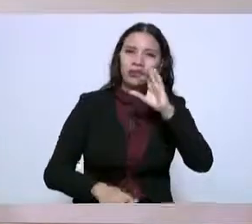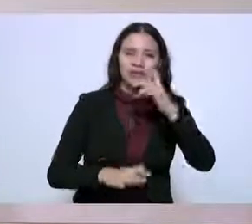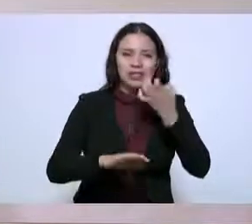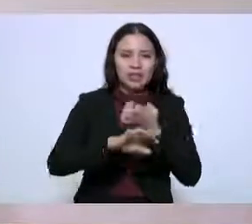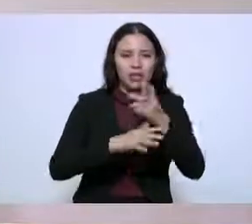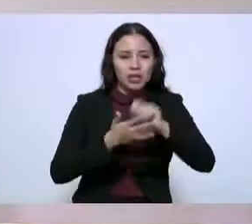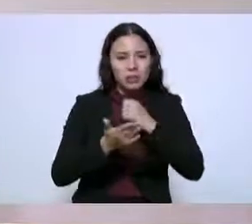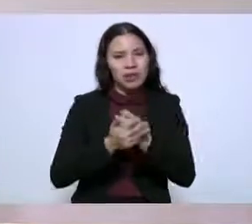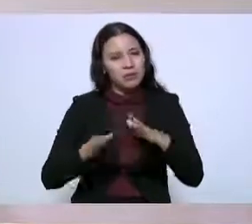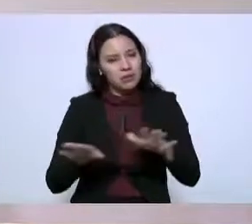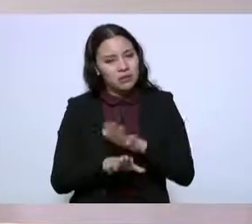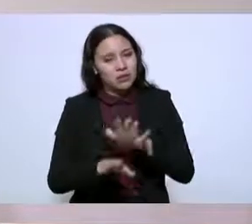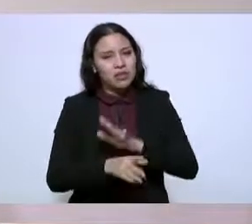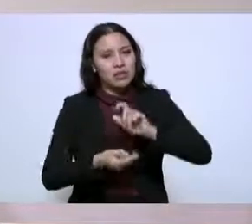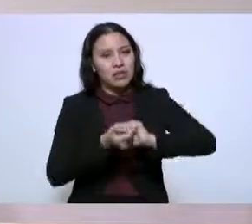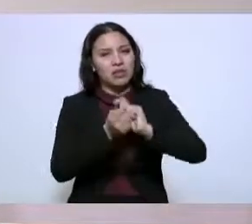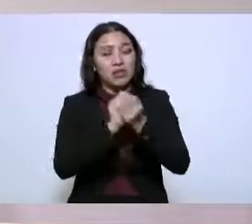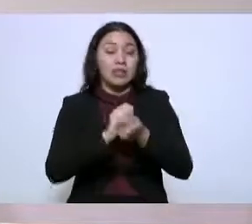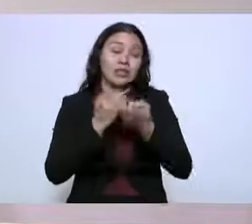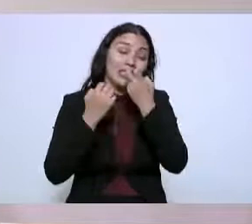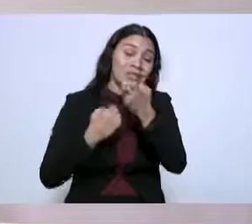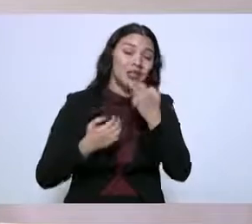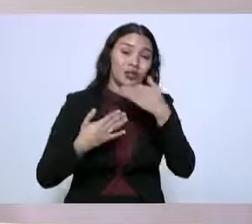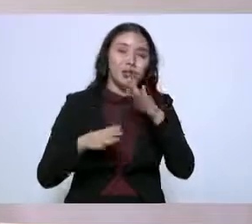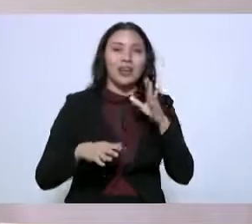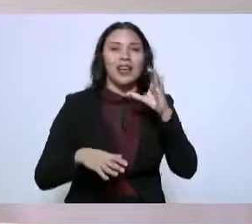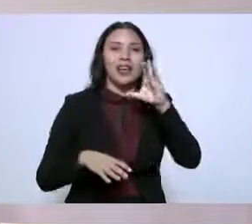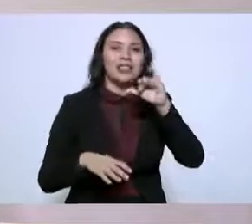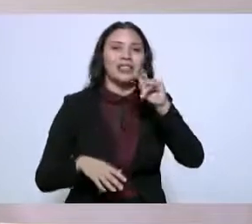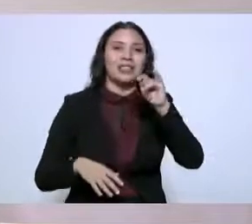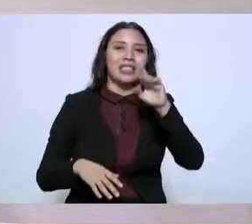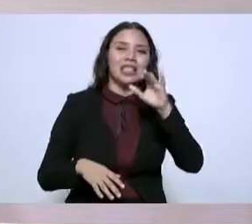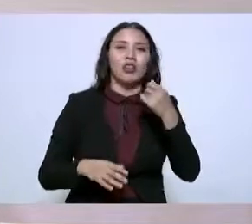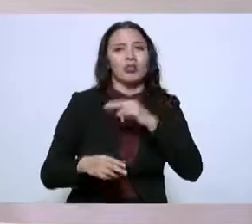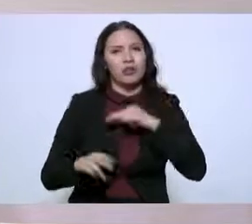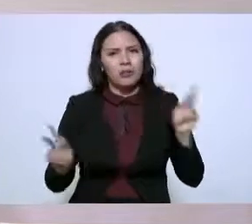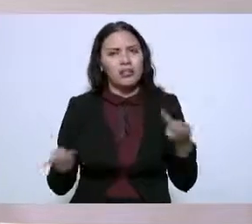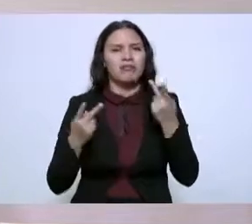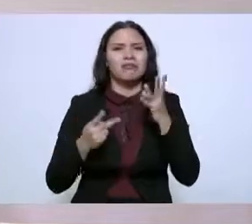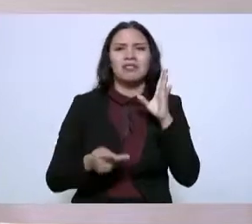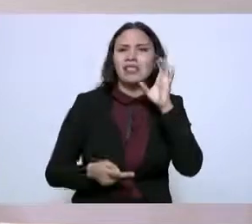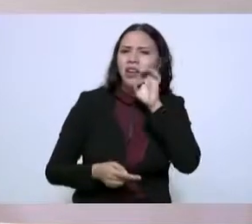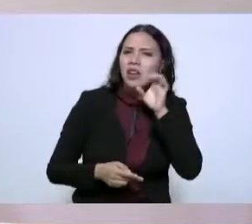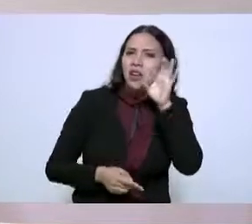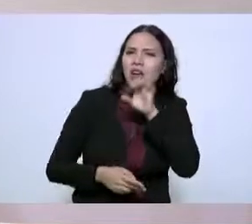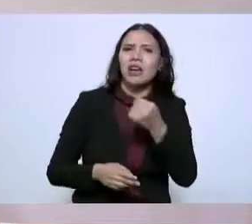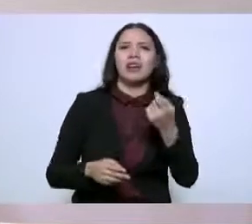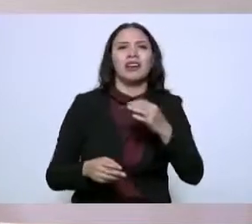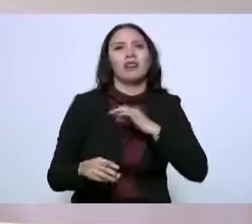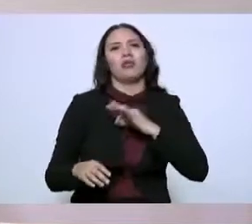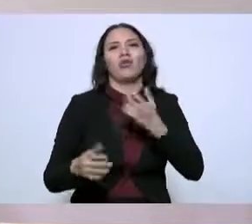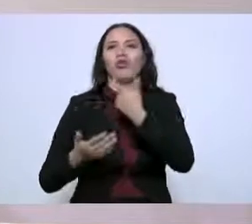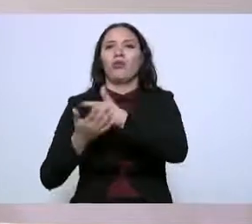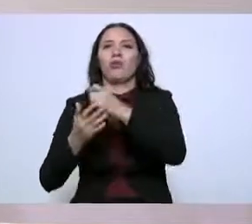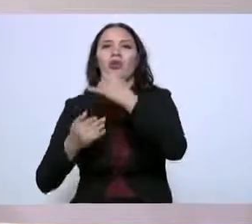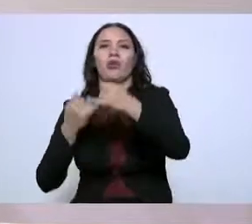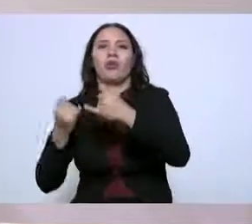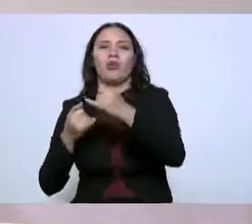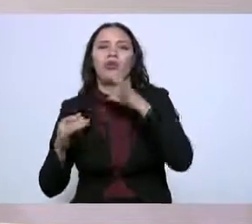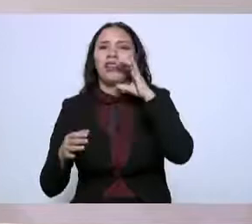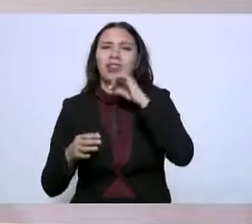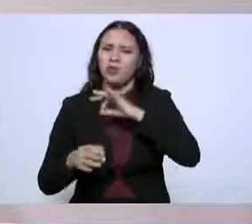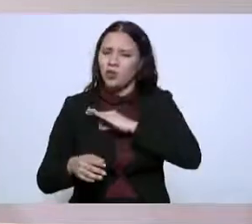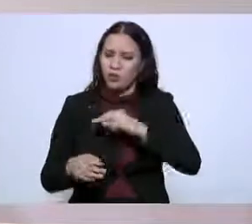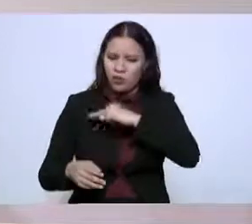Así como usted lo menciona, en el caso citrícola, vendemos naranja y compramos jugo de naranja, y ya no queremos